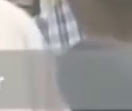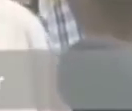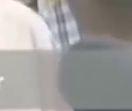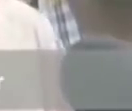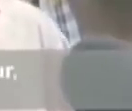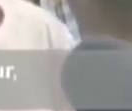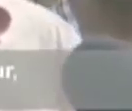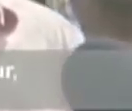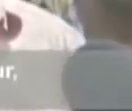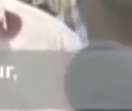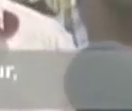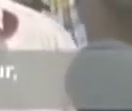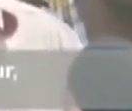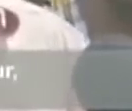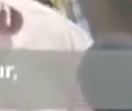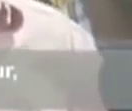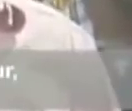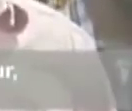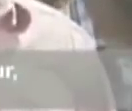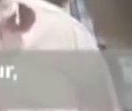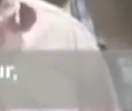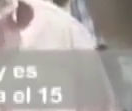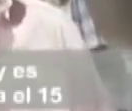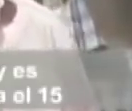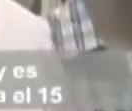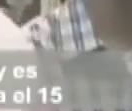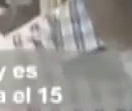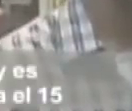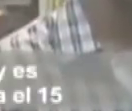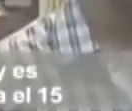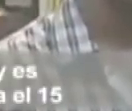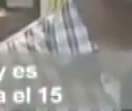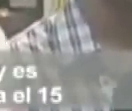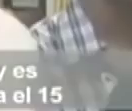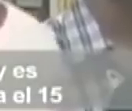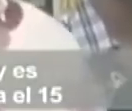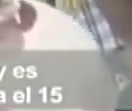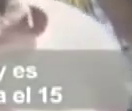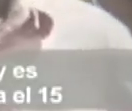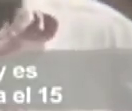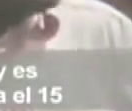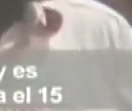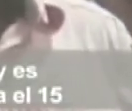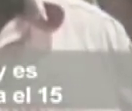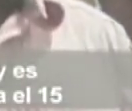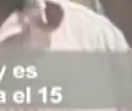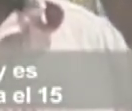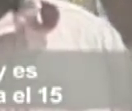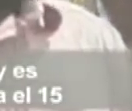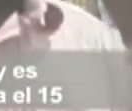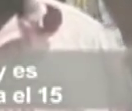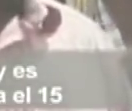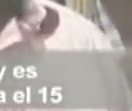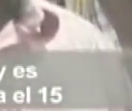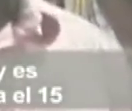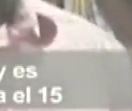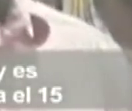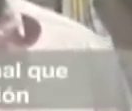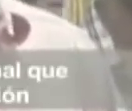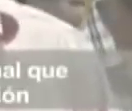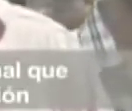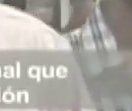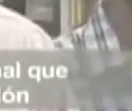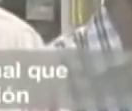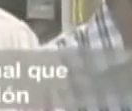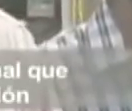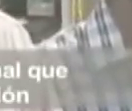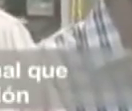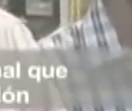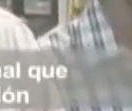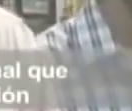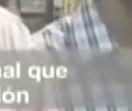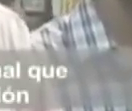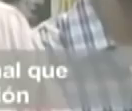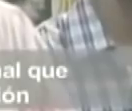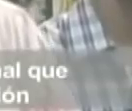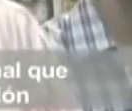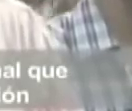mentira